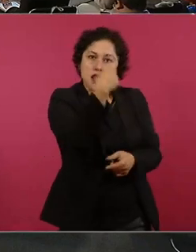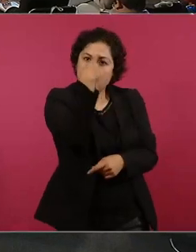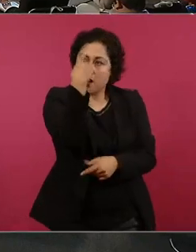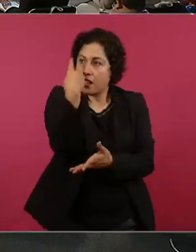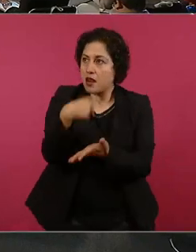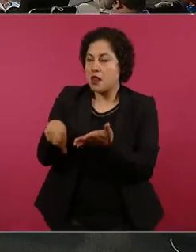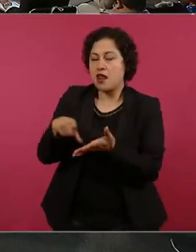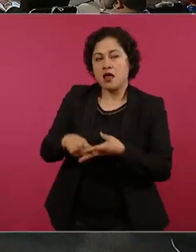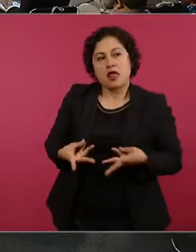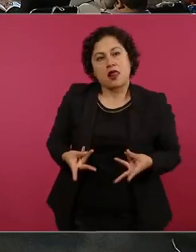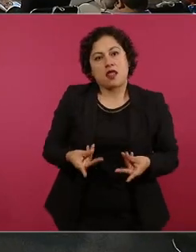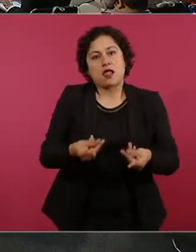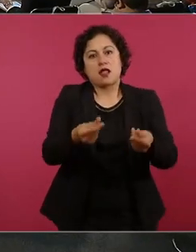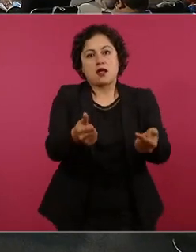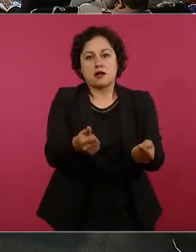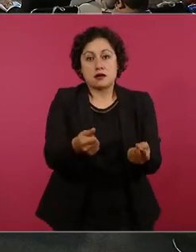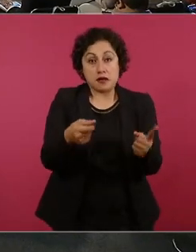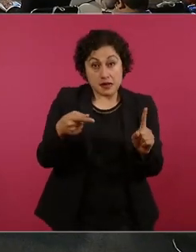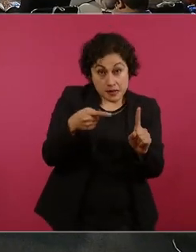seguro va a robar